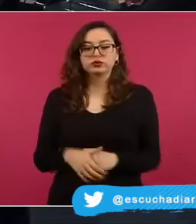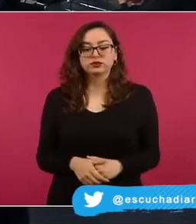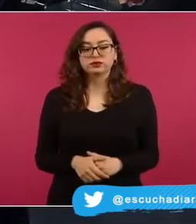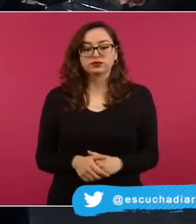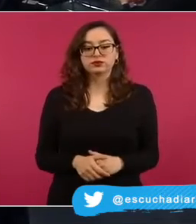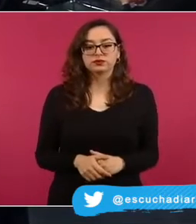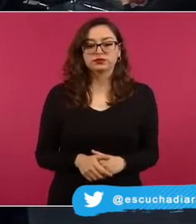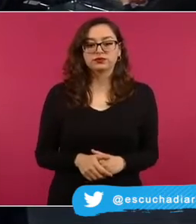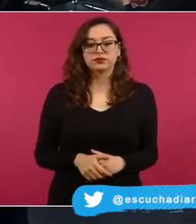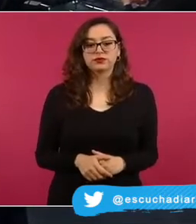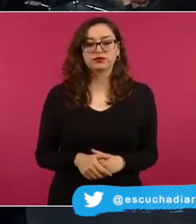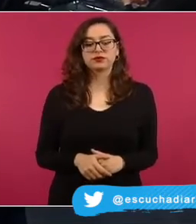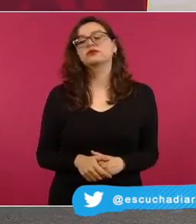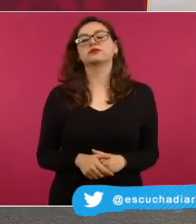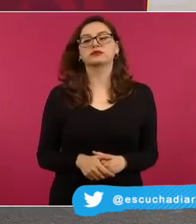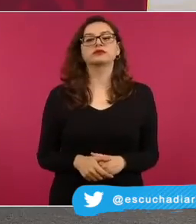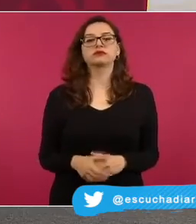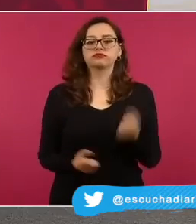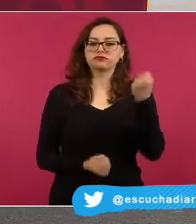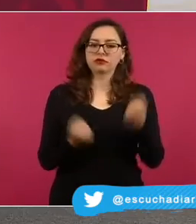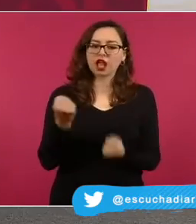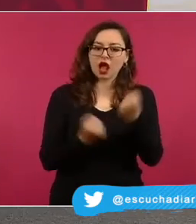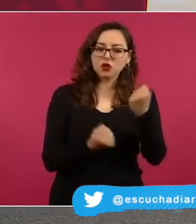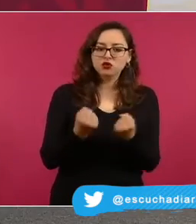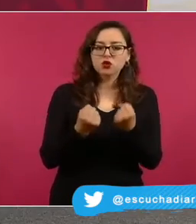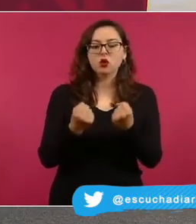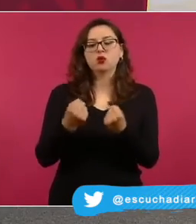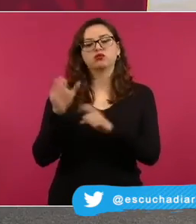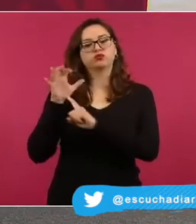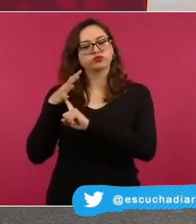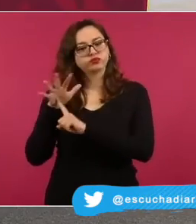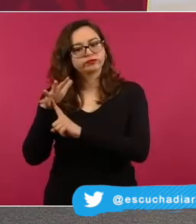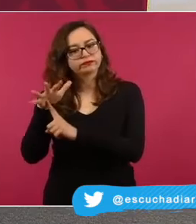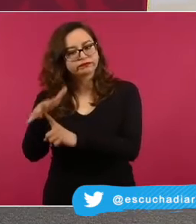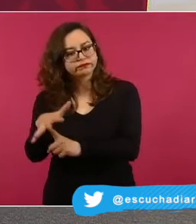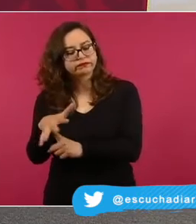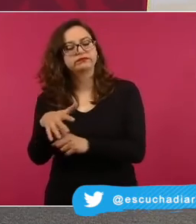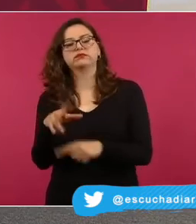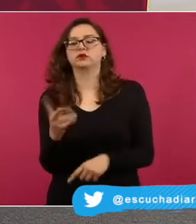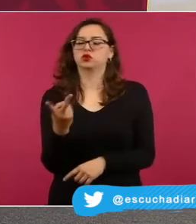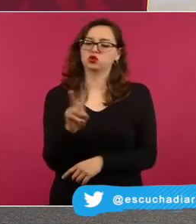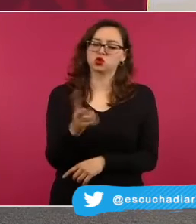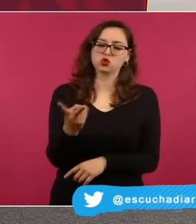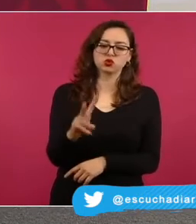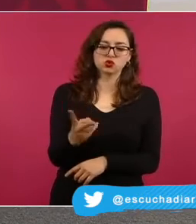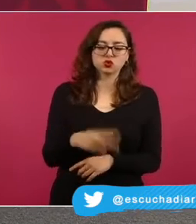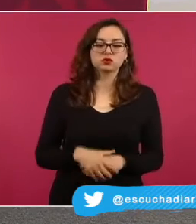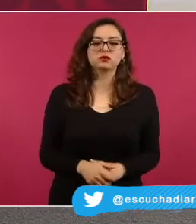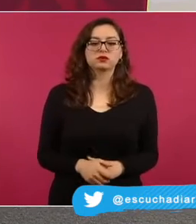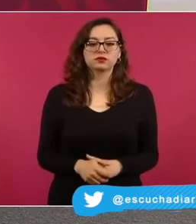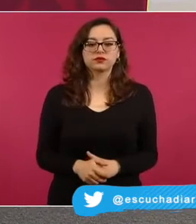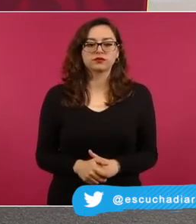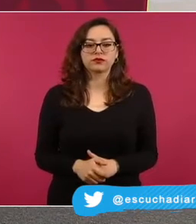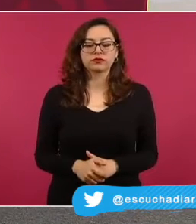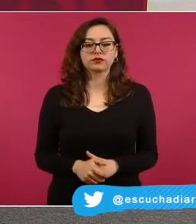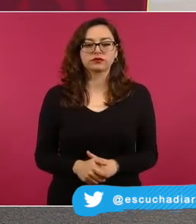vamos por tierra y por aire en el caso de los caminos pero nos vamos a ver